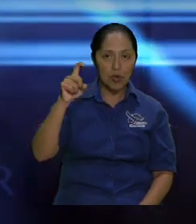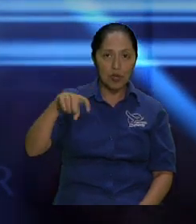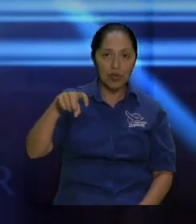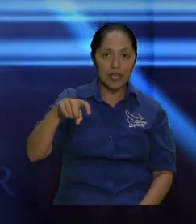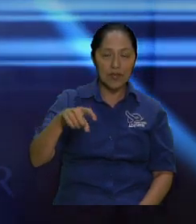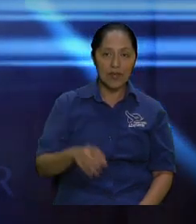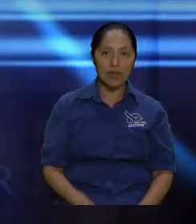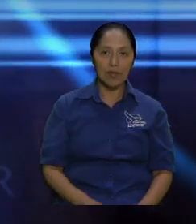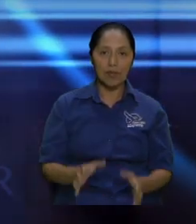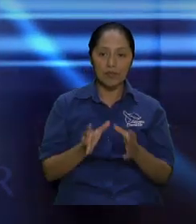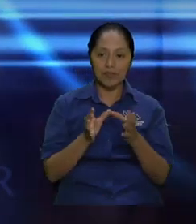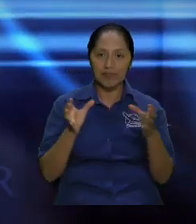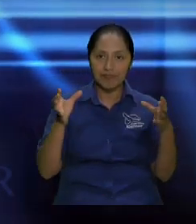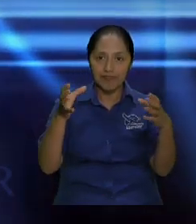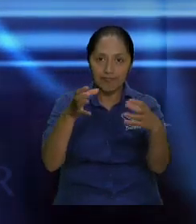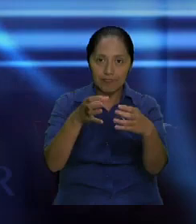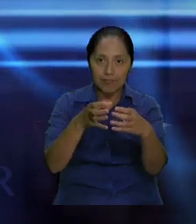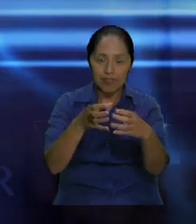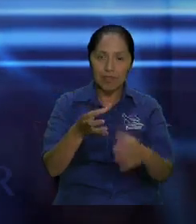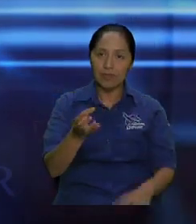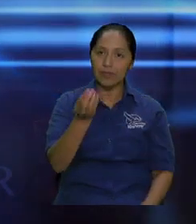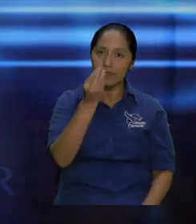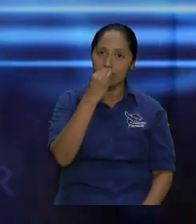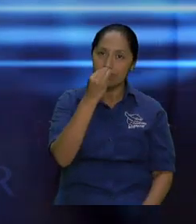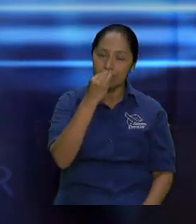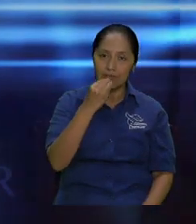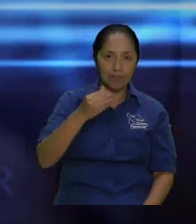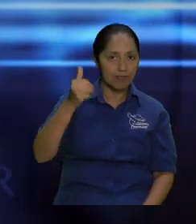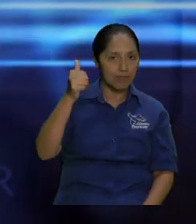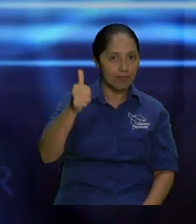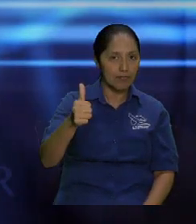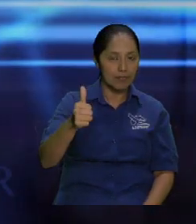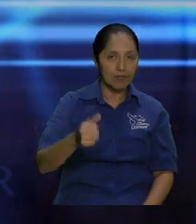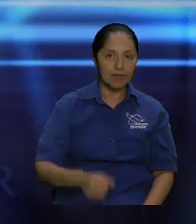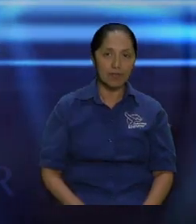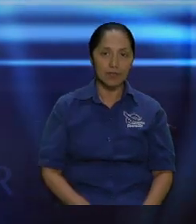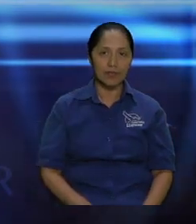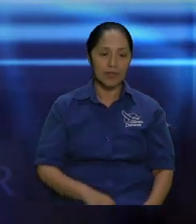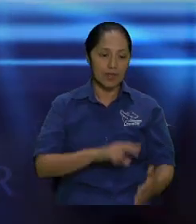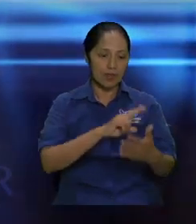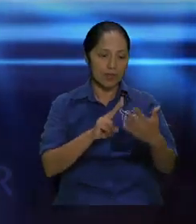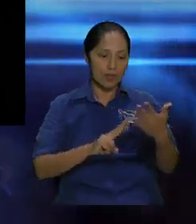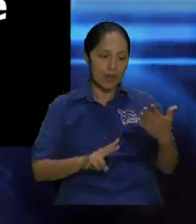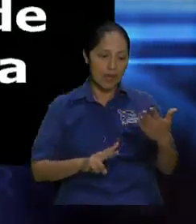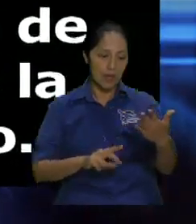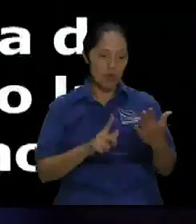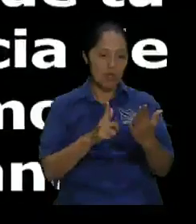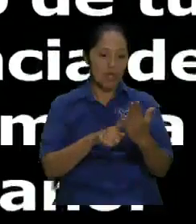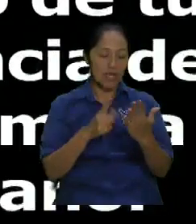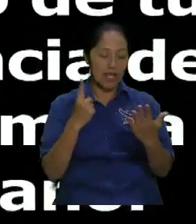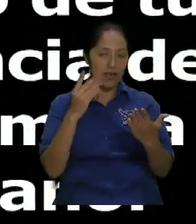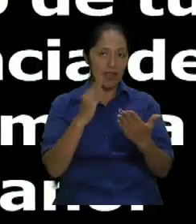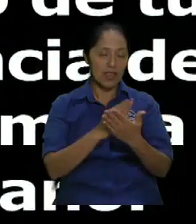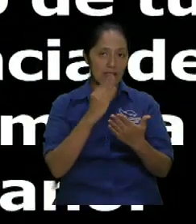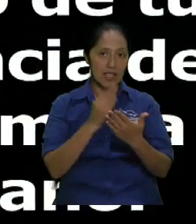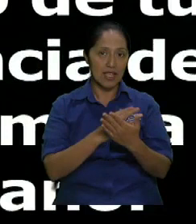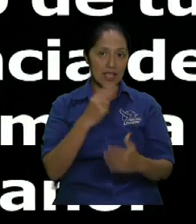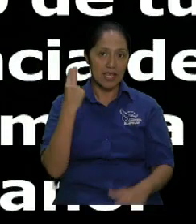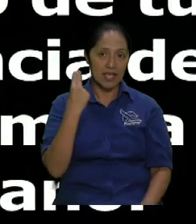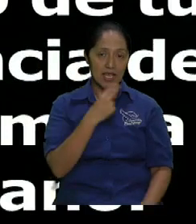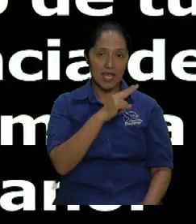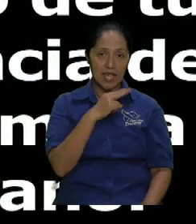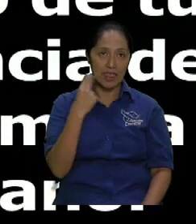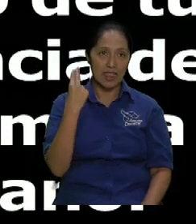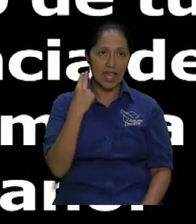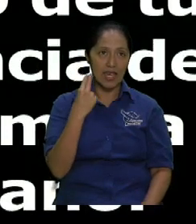miremoslo miremoslo así rápidamente cantar en los cantares capítulo 4 versículo 11 miel virgen